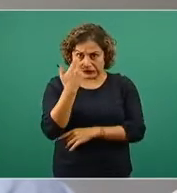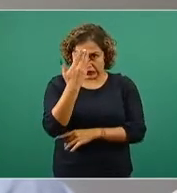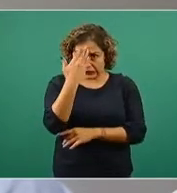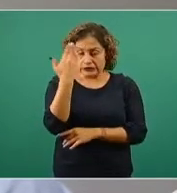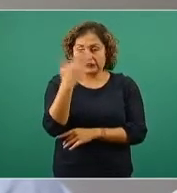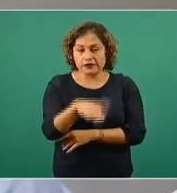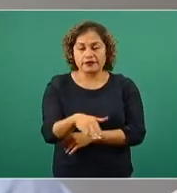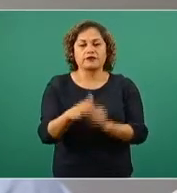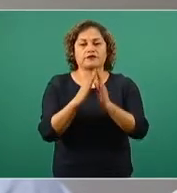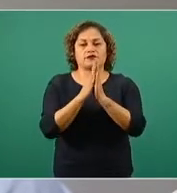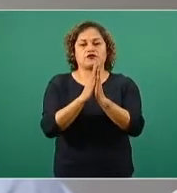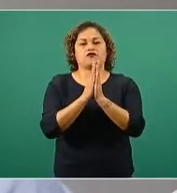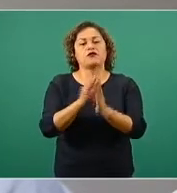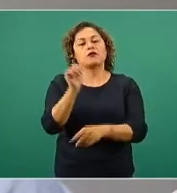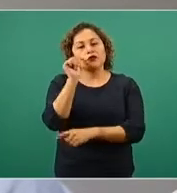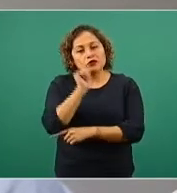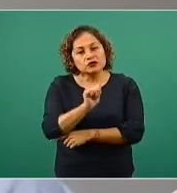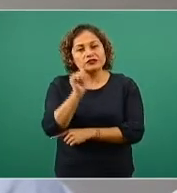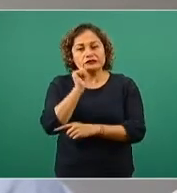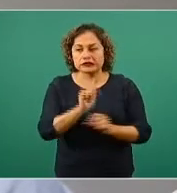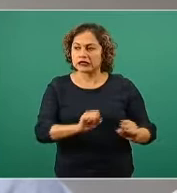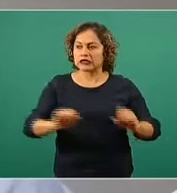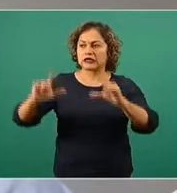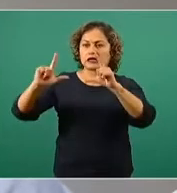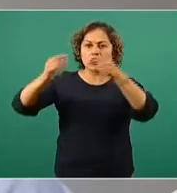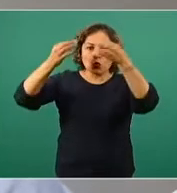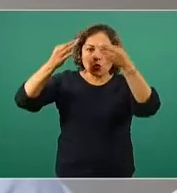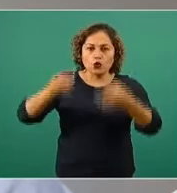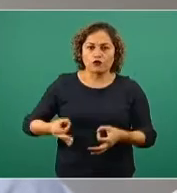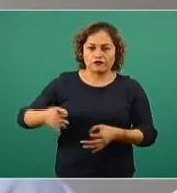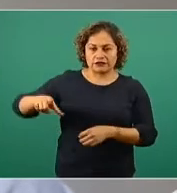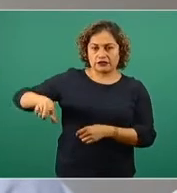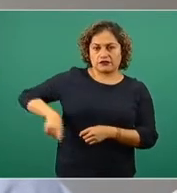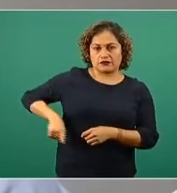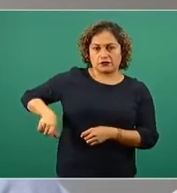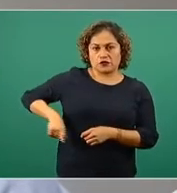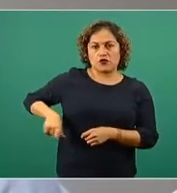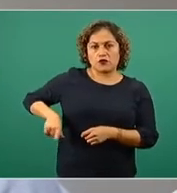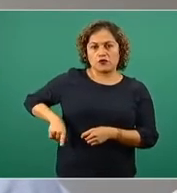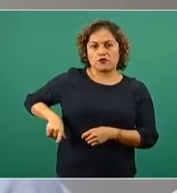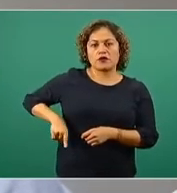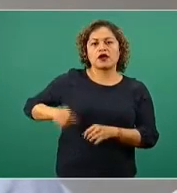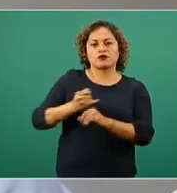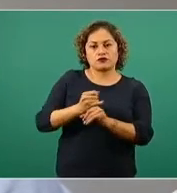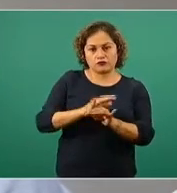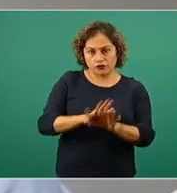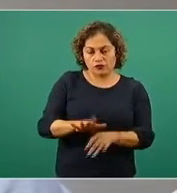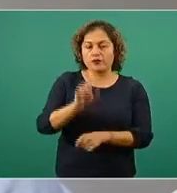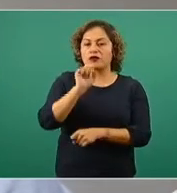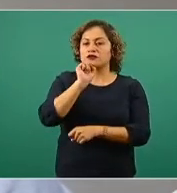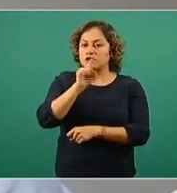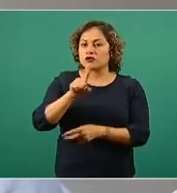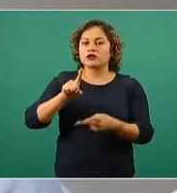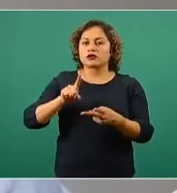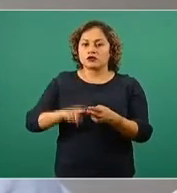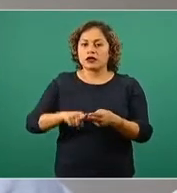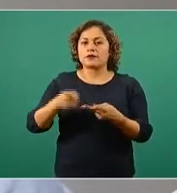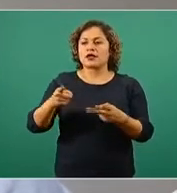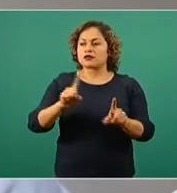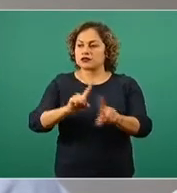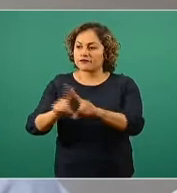en las fuentes oficiales del gobierno, en medios de comunicación obviamente reconocidos,